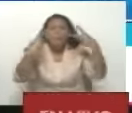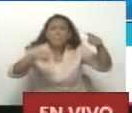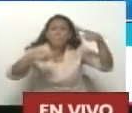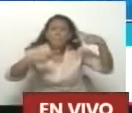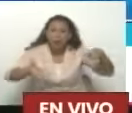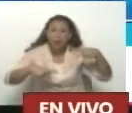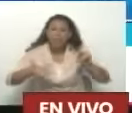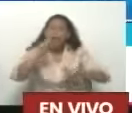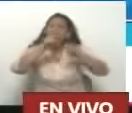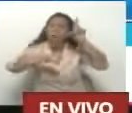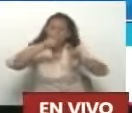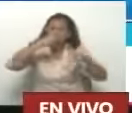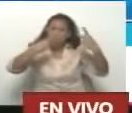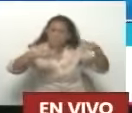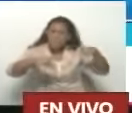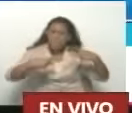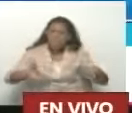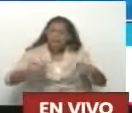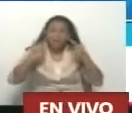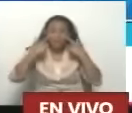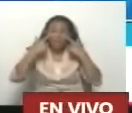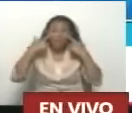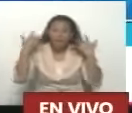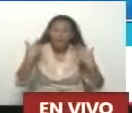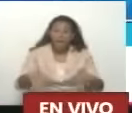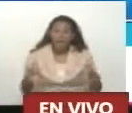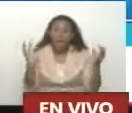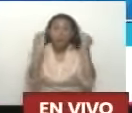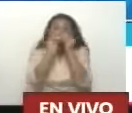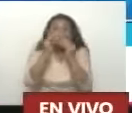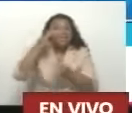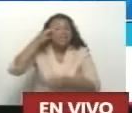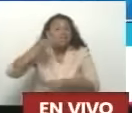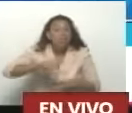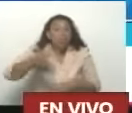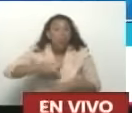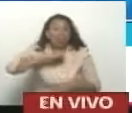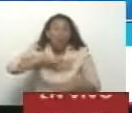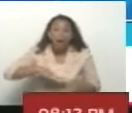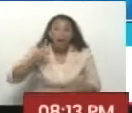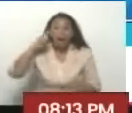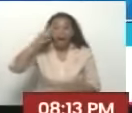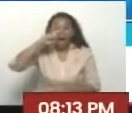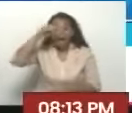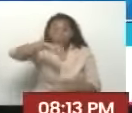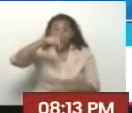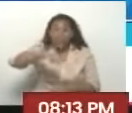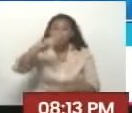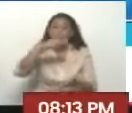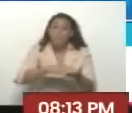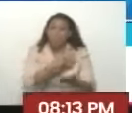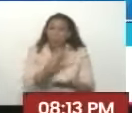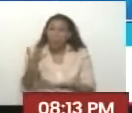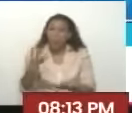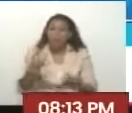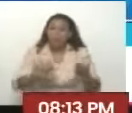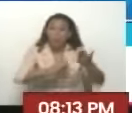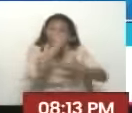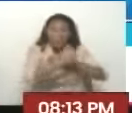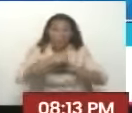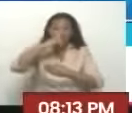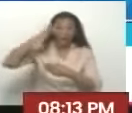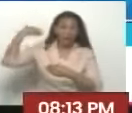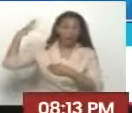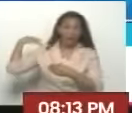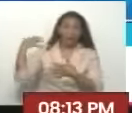párrafos Para que ustedes Vean la coherencia Histórica De nuestra ideología De nuestro programa De nuestro